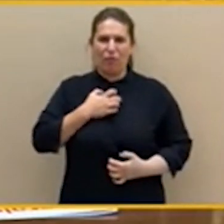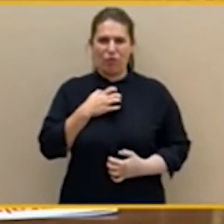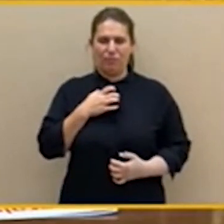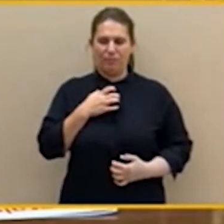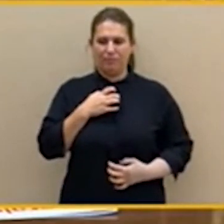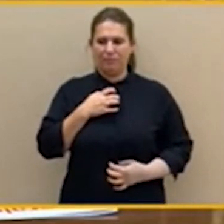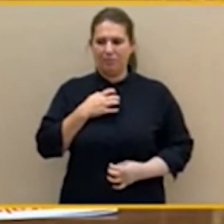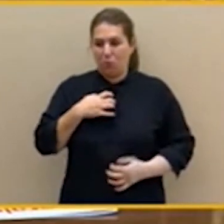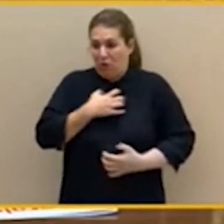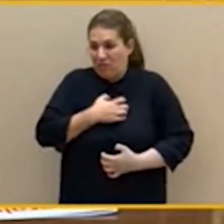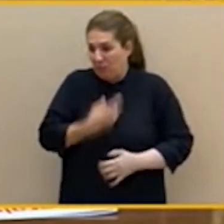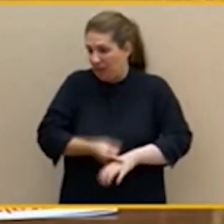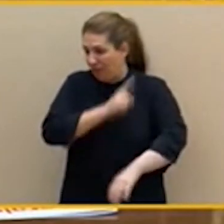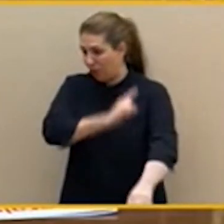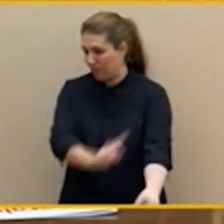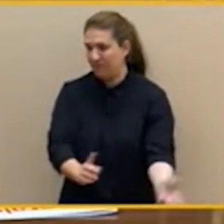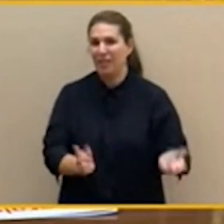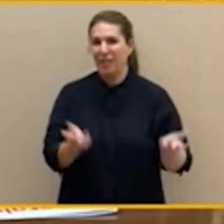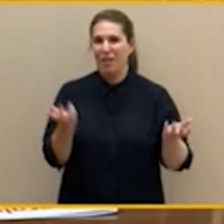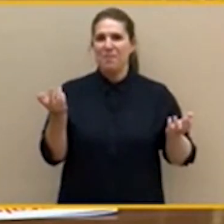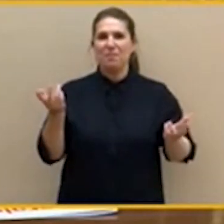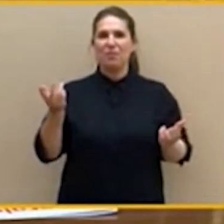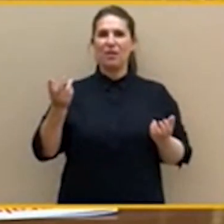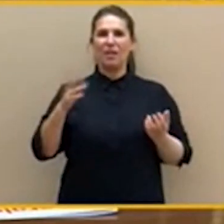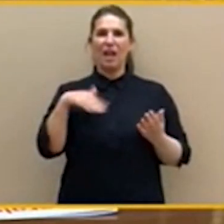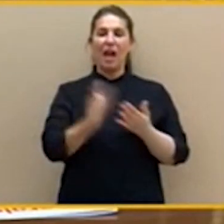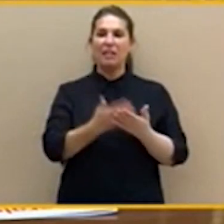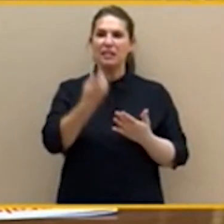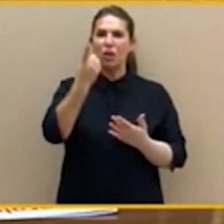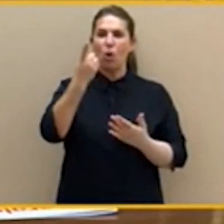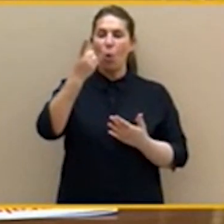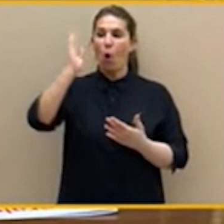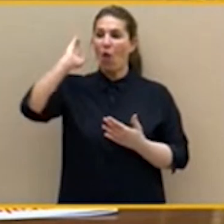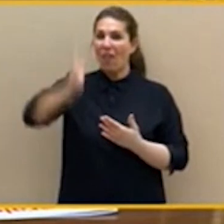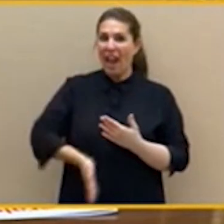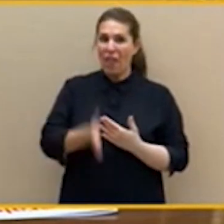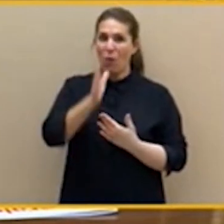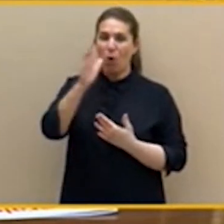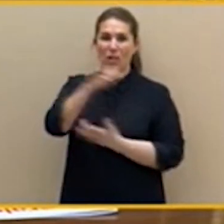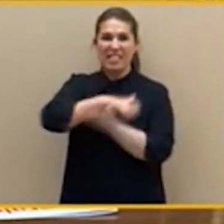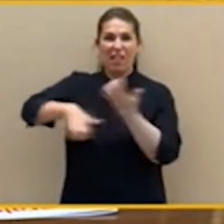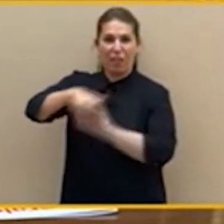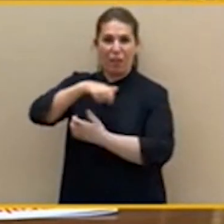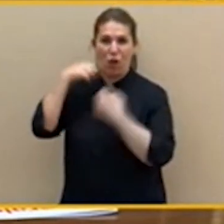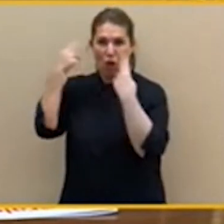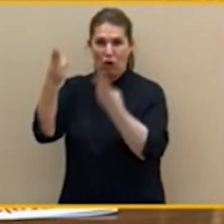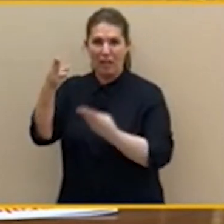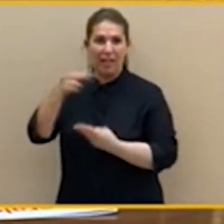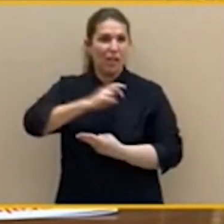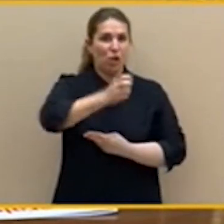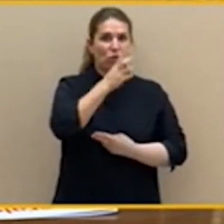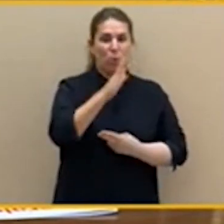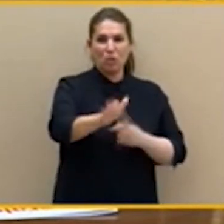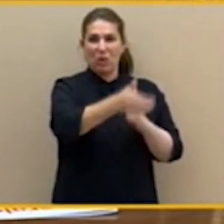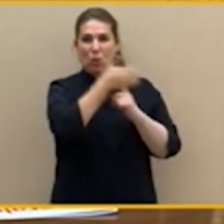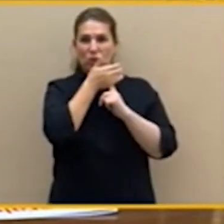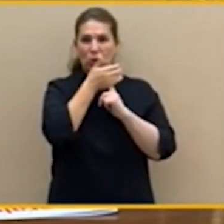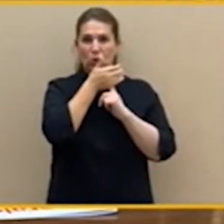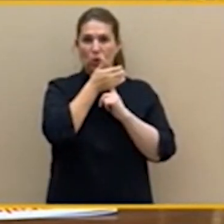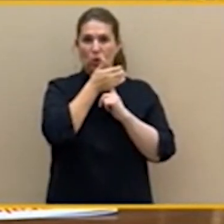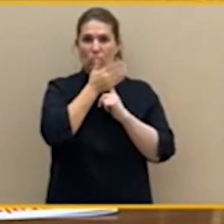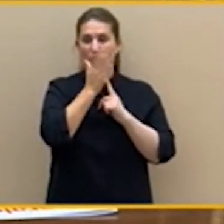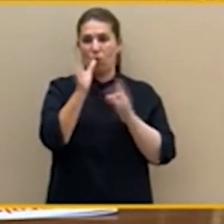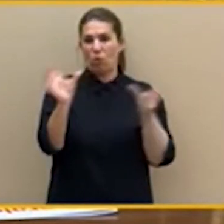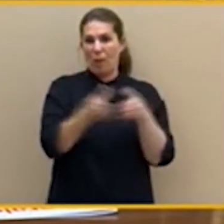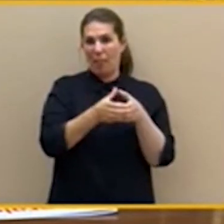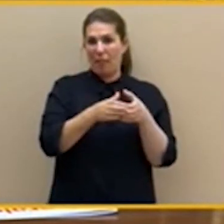sedición y con un condenado por secuestro por una banda terrorista. Eso es una desesperación